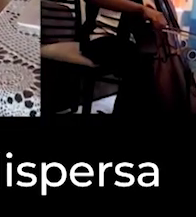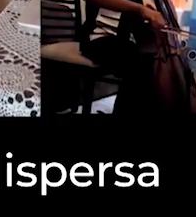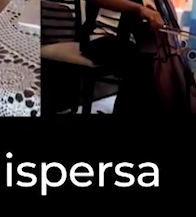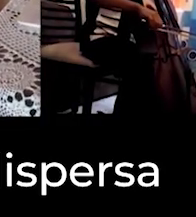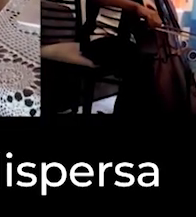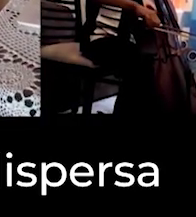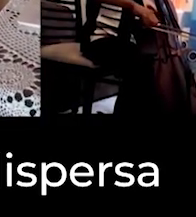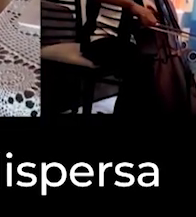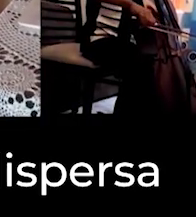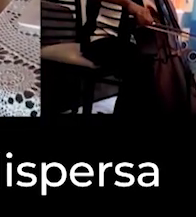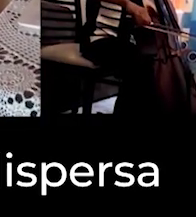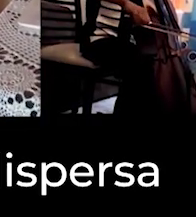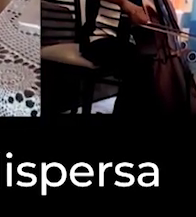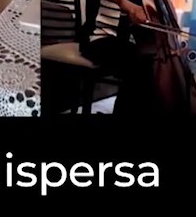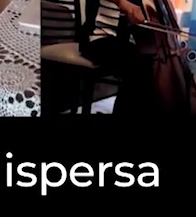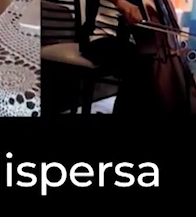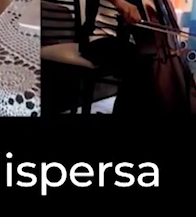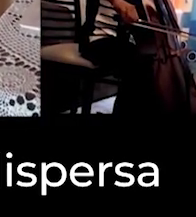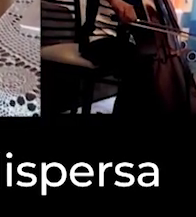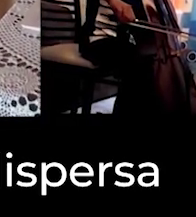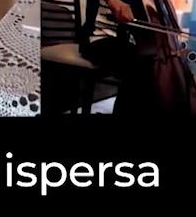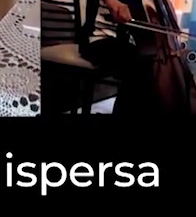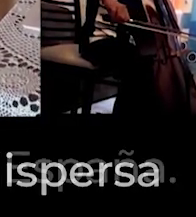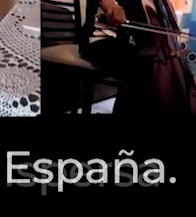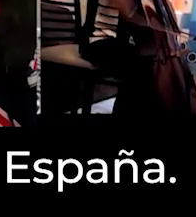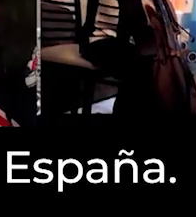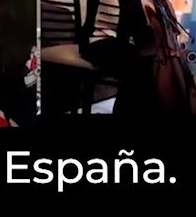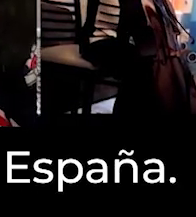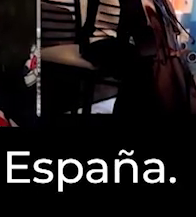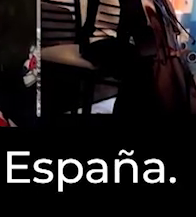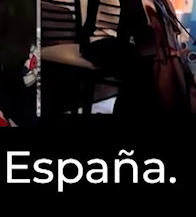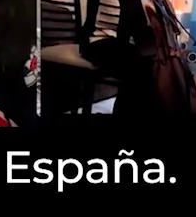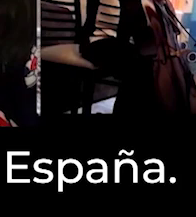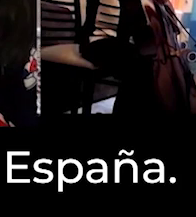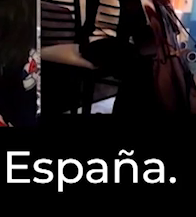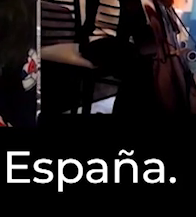¡Aprendea ¡Aprendea a la ventana! ¡Aprendea